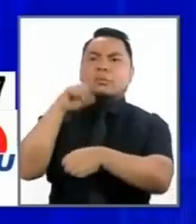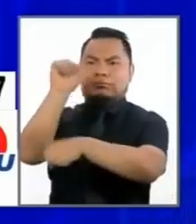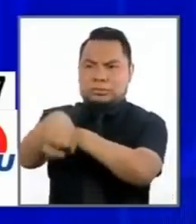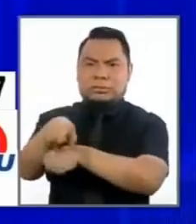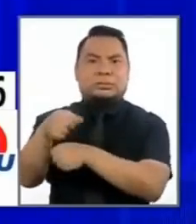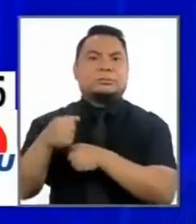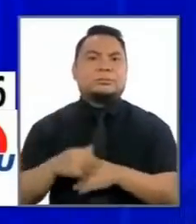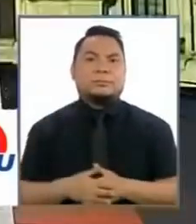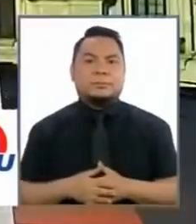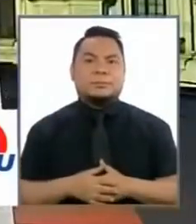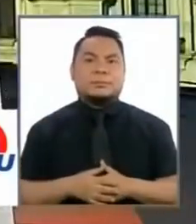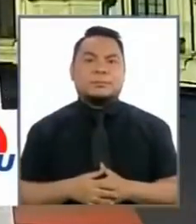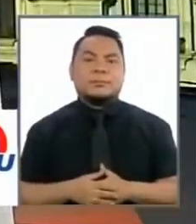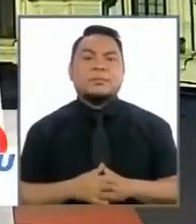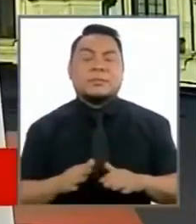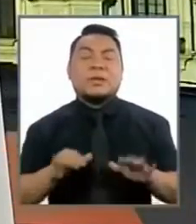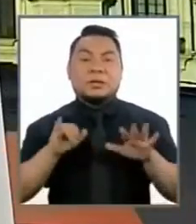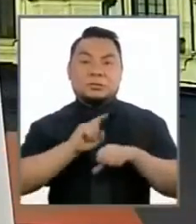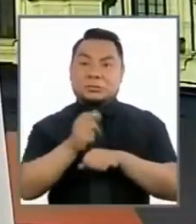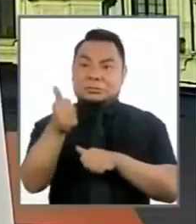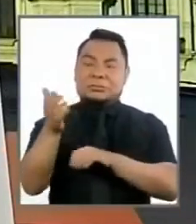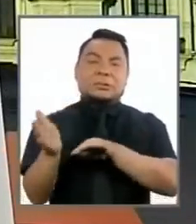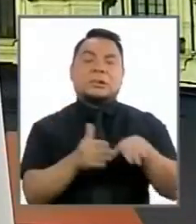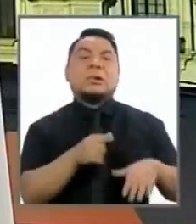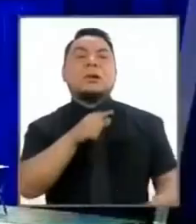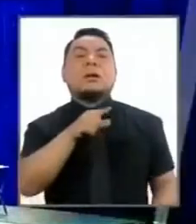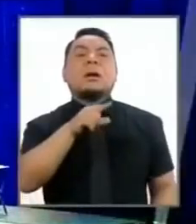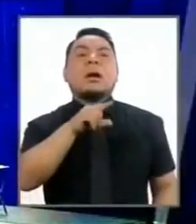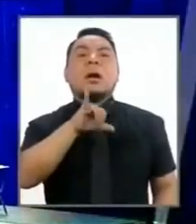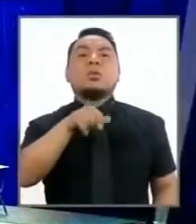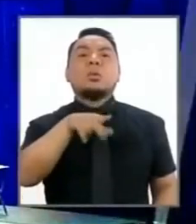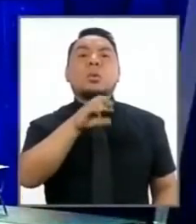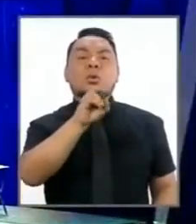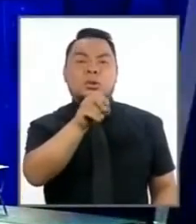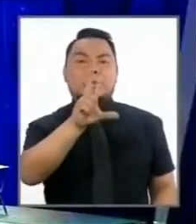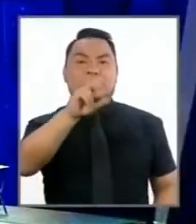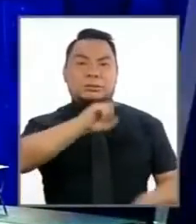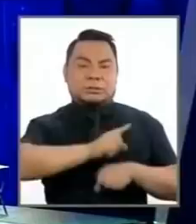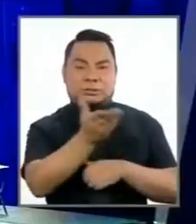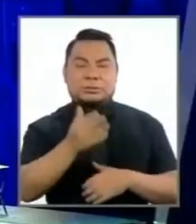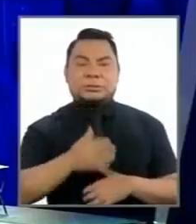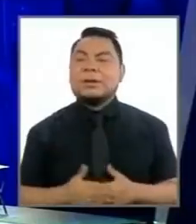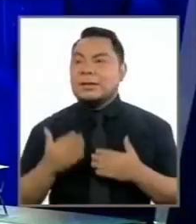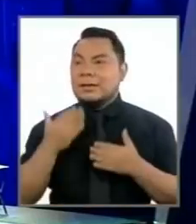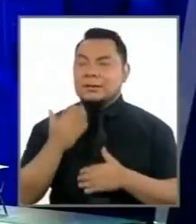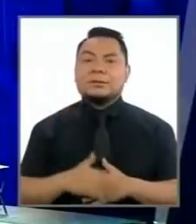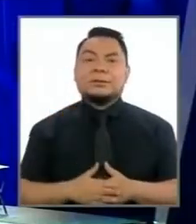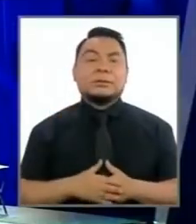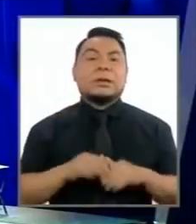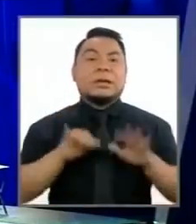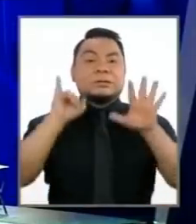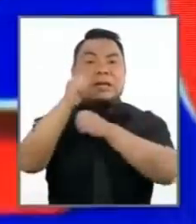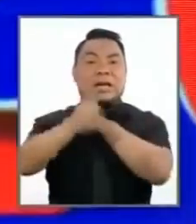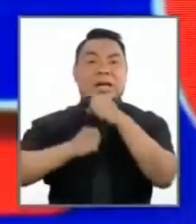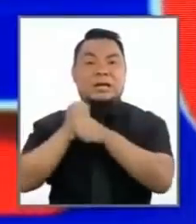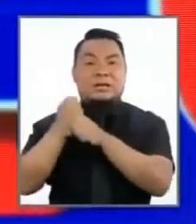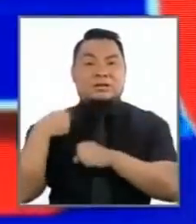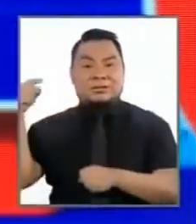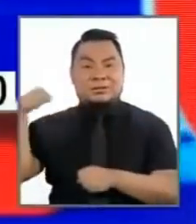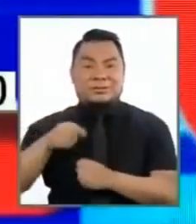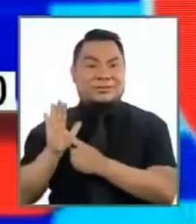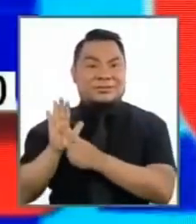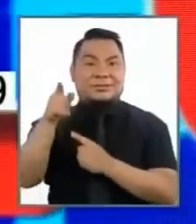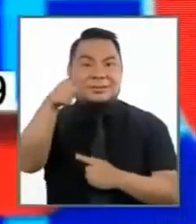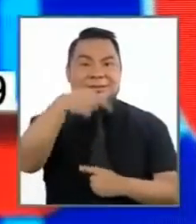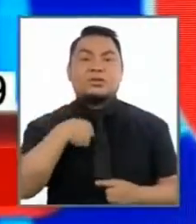batalla muy bien muy quedaban seis segundos el señor Julio Guzmán tiene los 30 segundos gracias gracias hace seis años me presenté ante